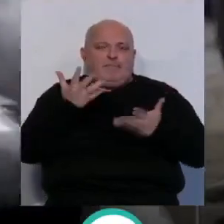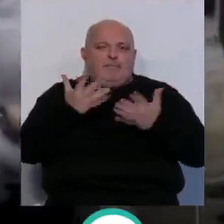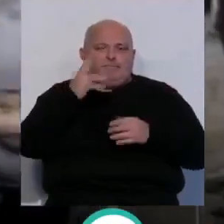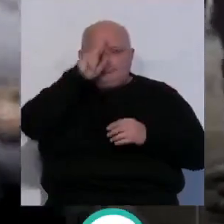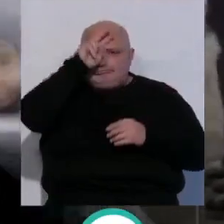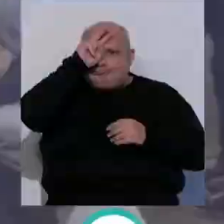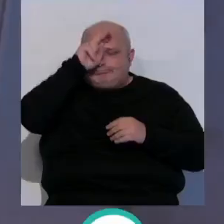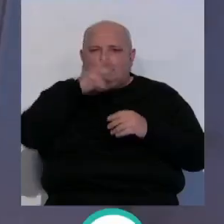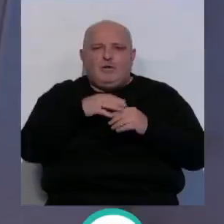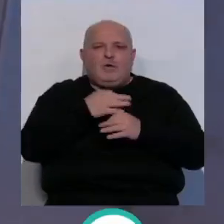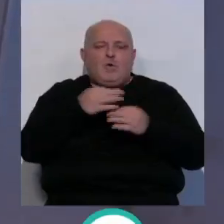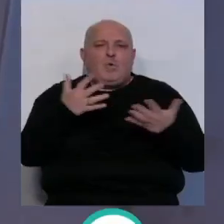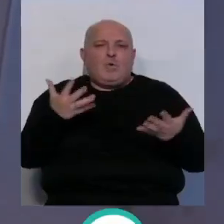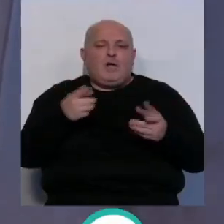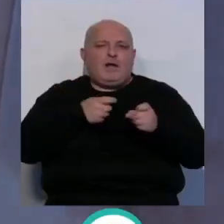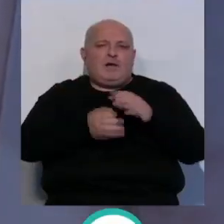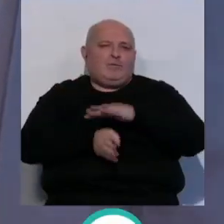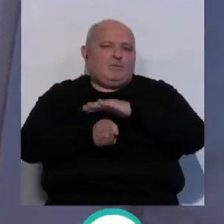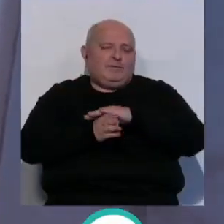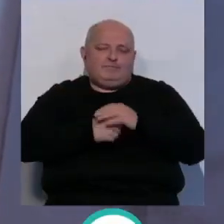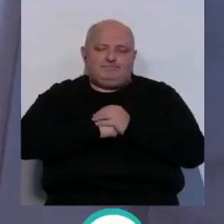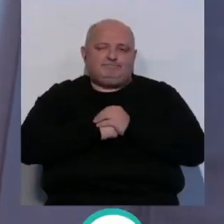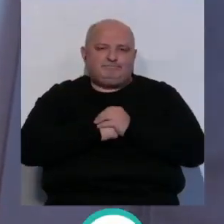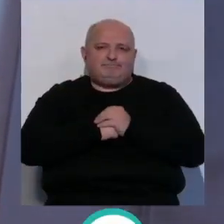Tan solo una certeza, la guerra continúa.